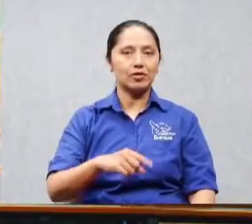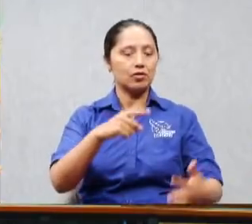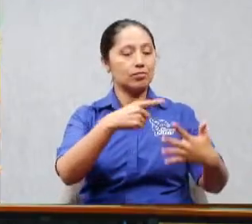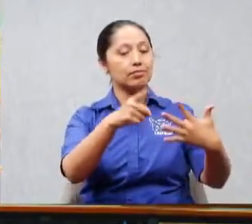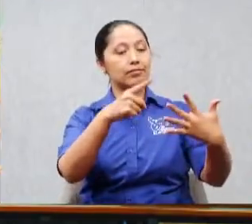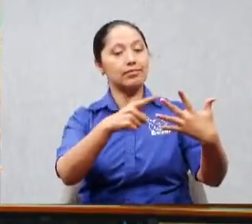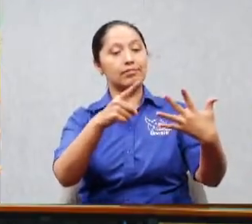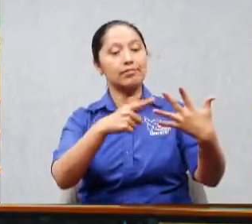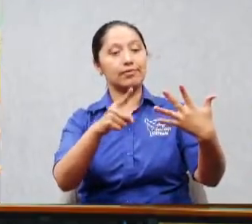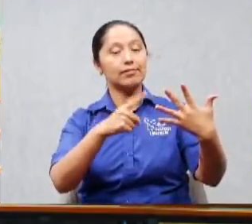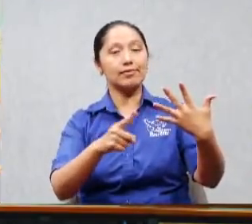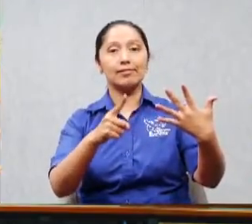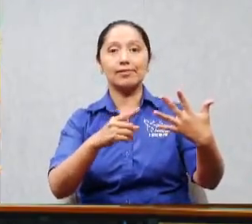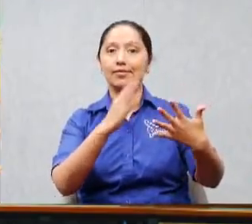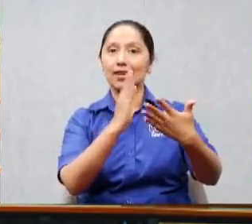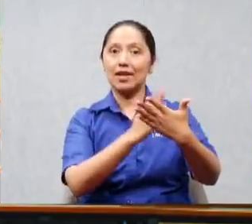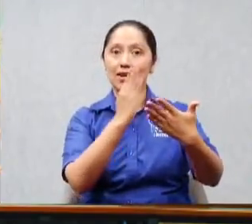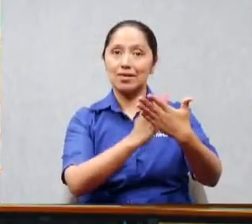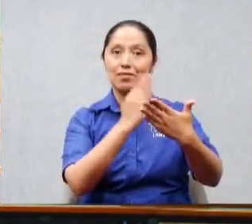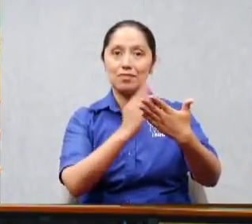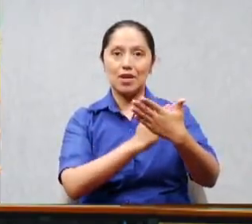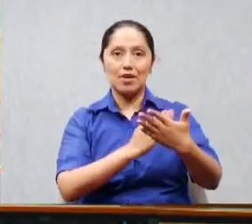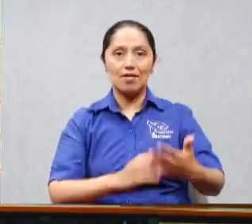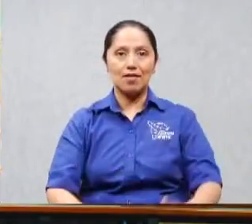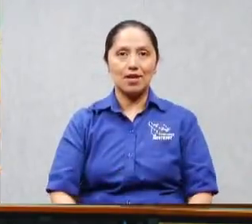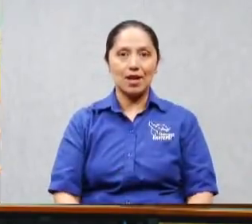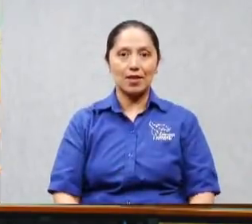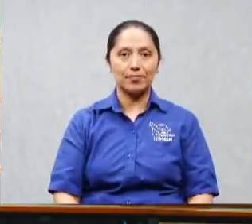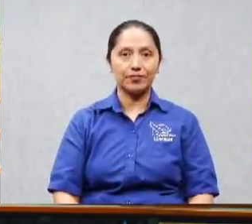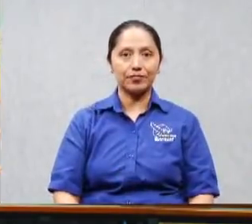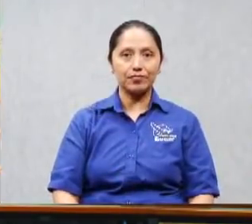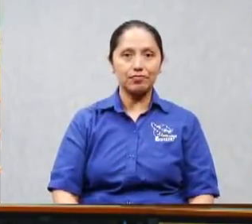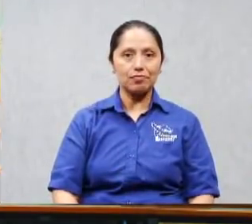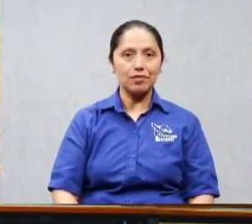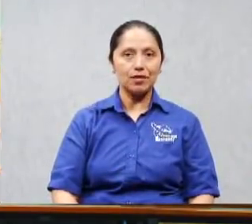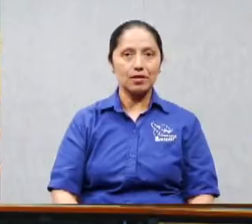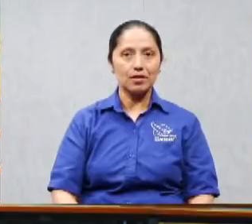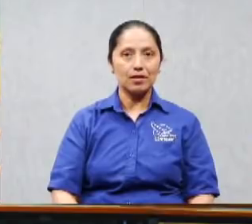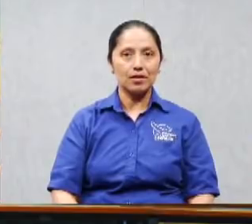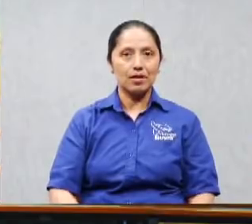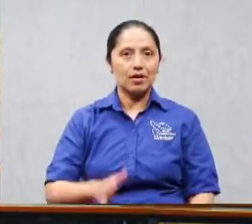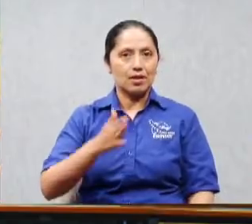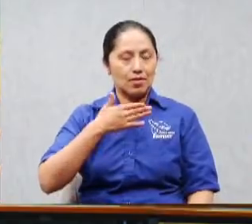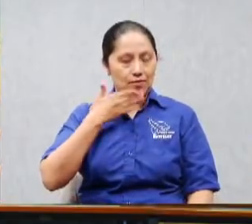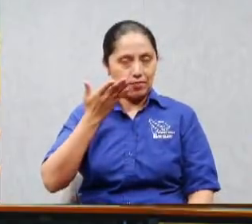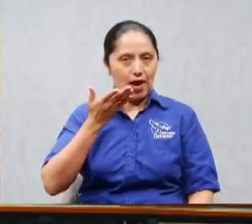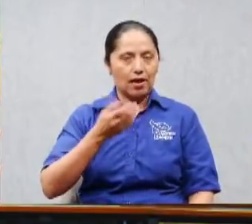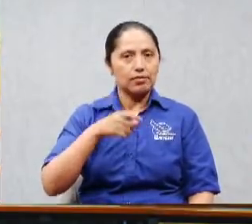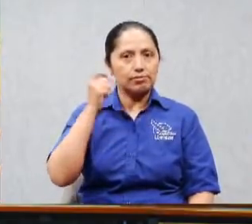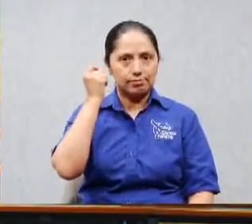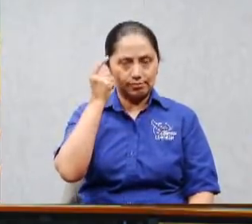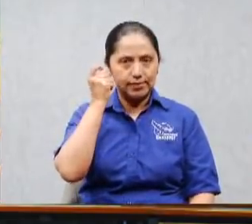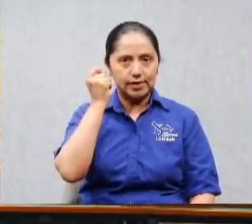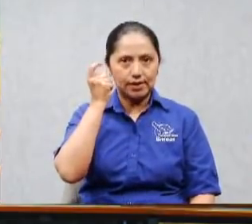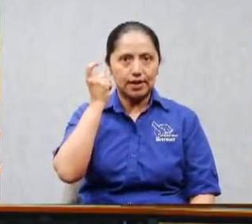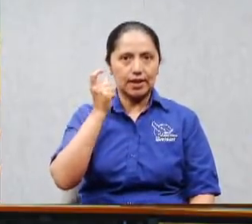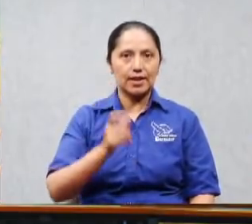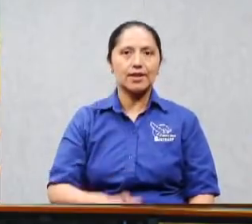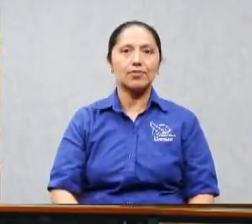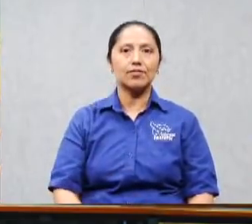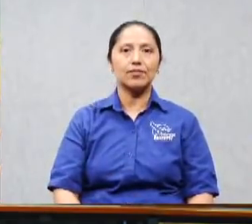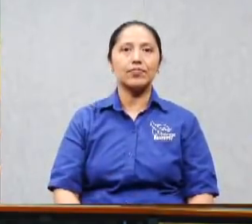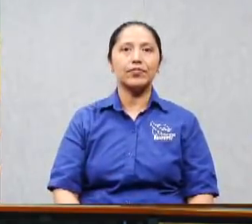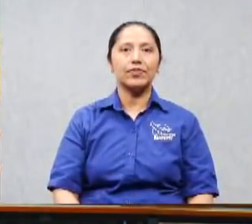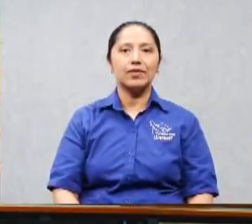le aconseje una biblia que tiene buenos comentarios es del año 60 pero tiene buenos comentarios la biblia de año 60